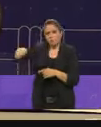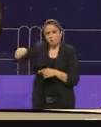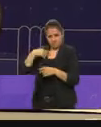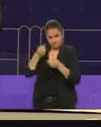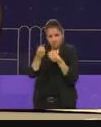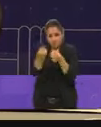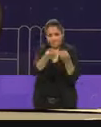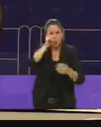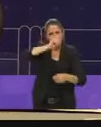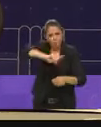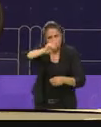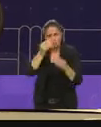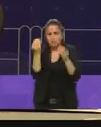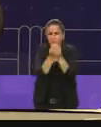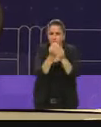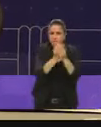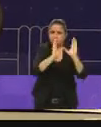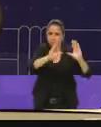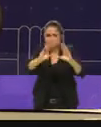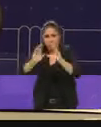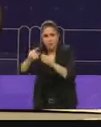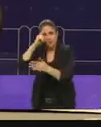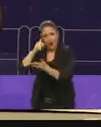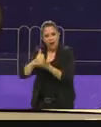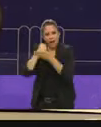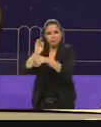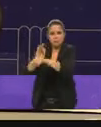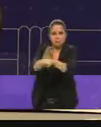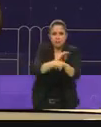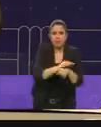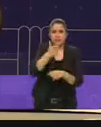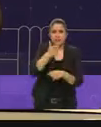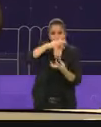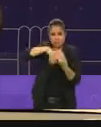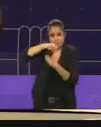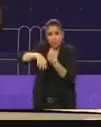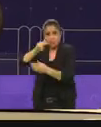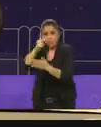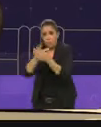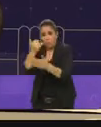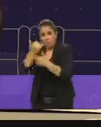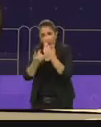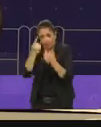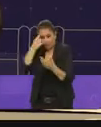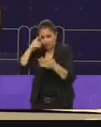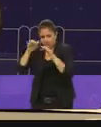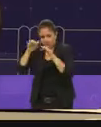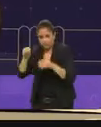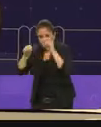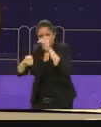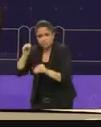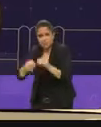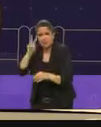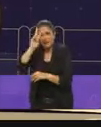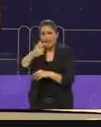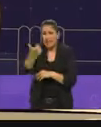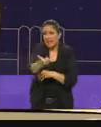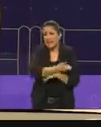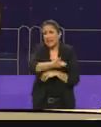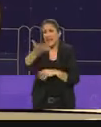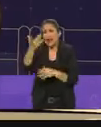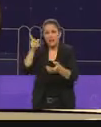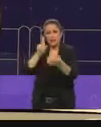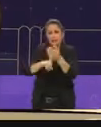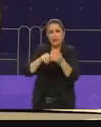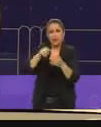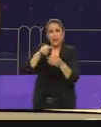importante que vamos a ayudar al financiamiento del proyecto que precisamente es lo más costoso cuando van a